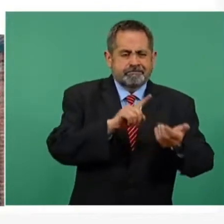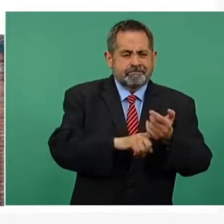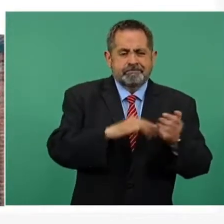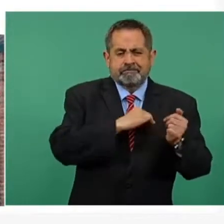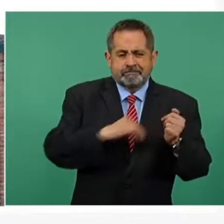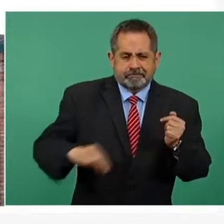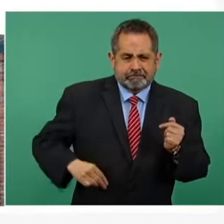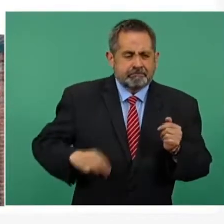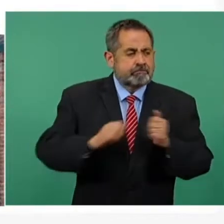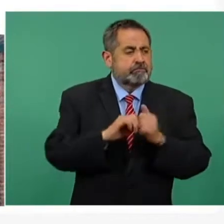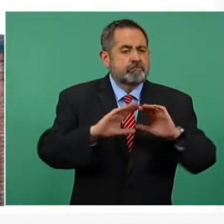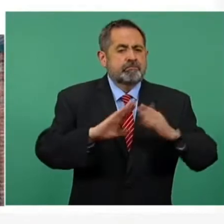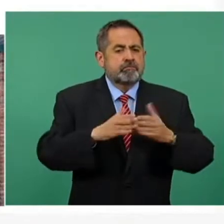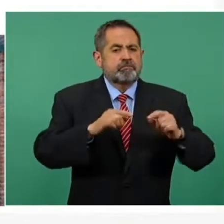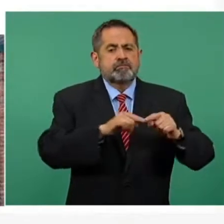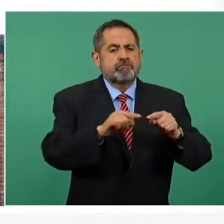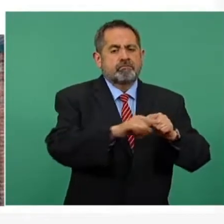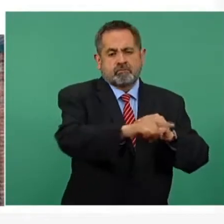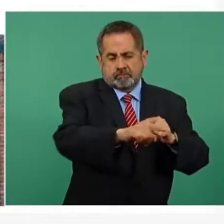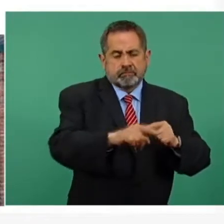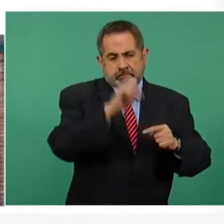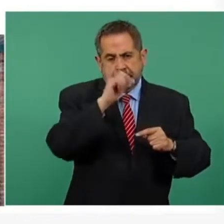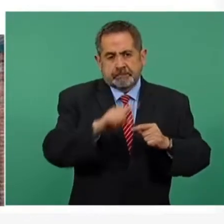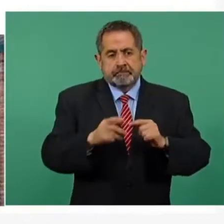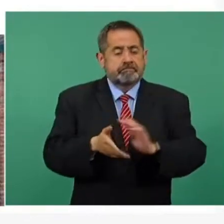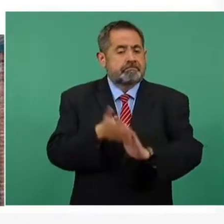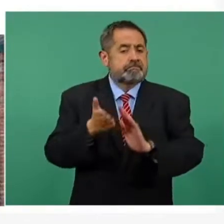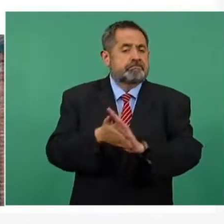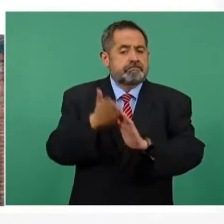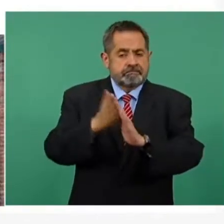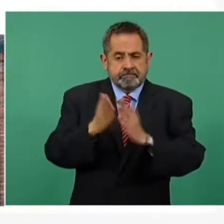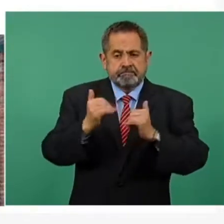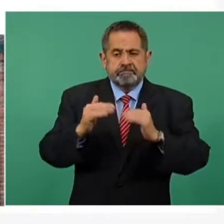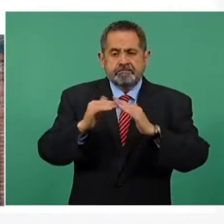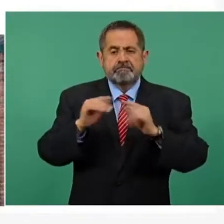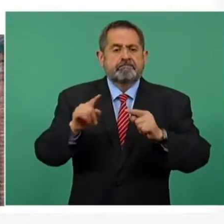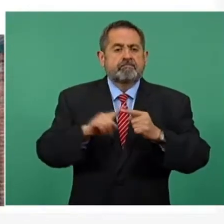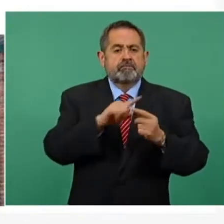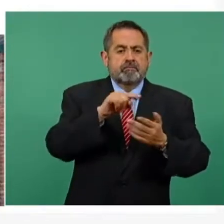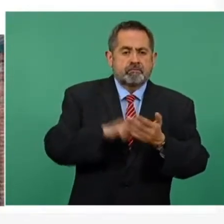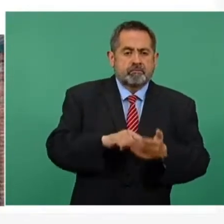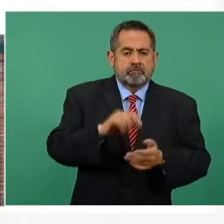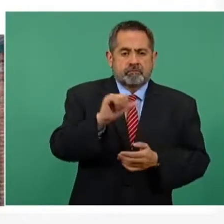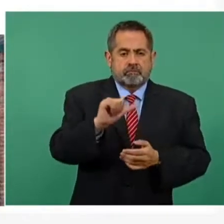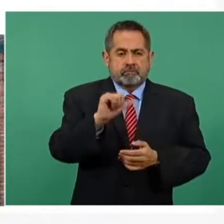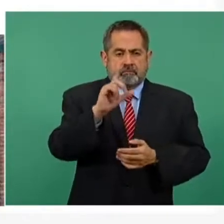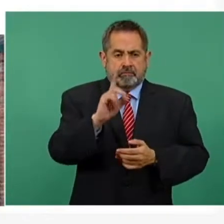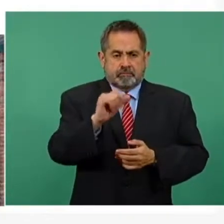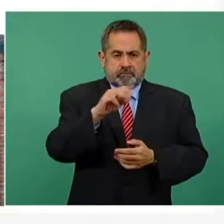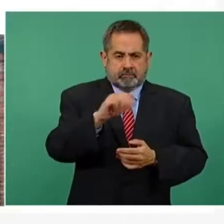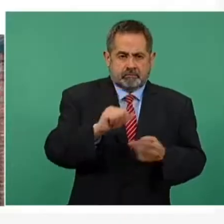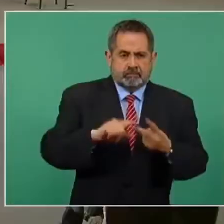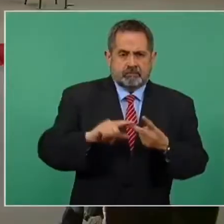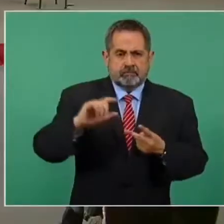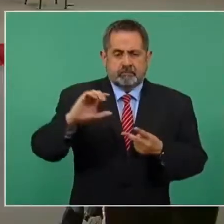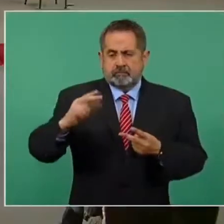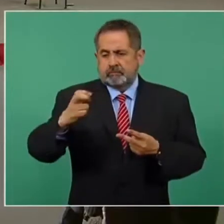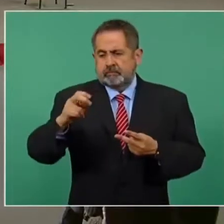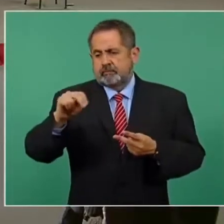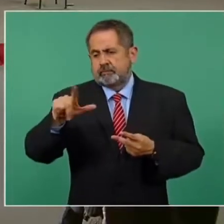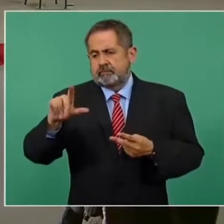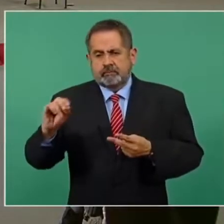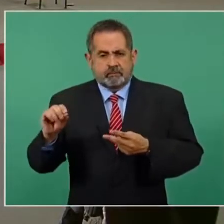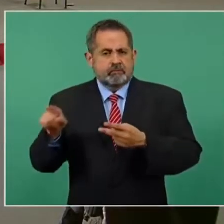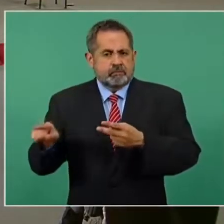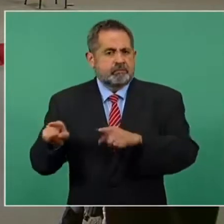con comunidades, la construcción de viviendas, tanto en Aldama como Chenaló y, por supuesto, en la fase